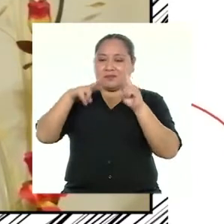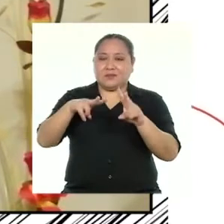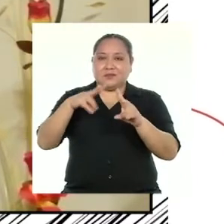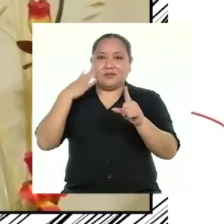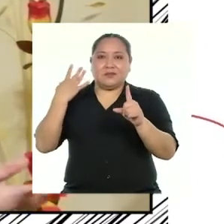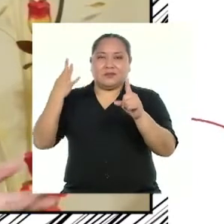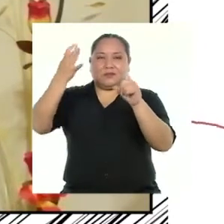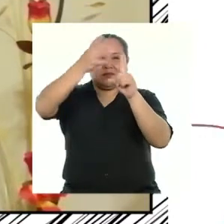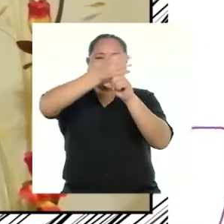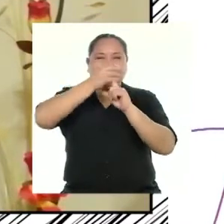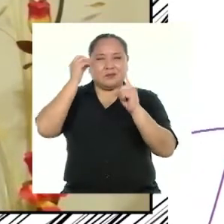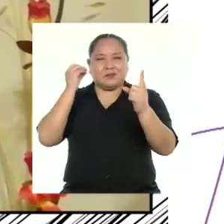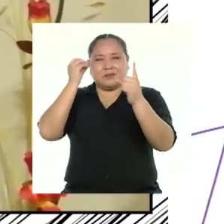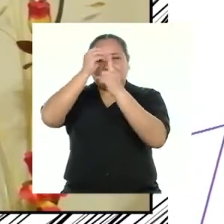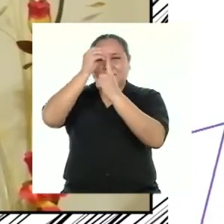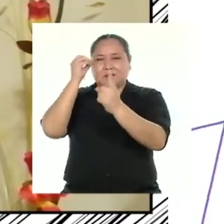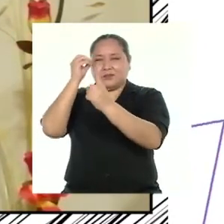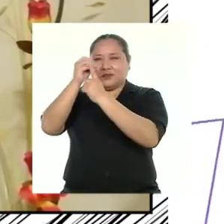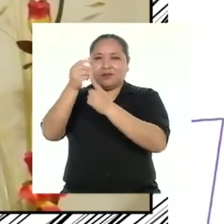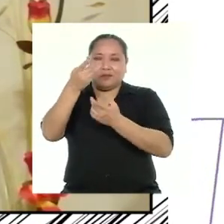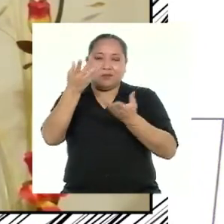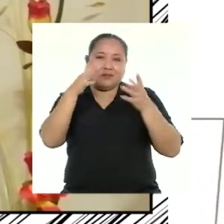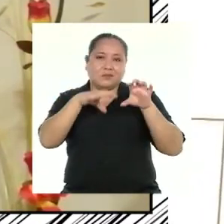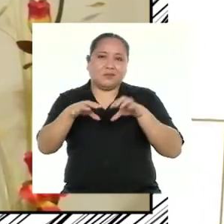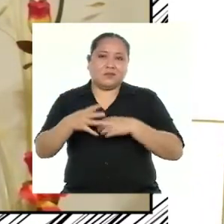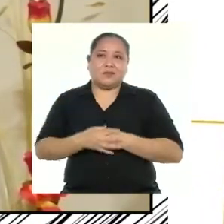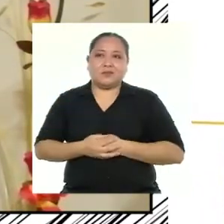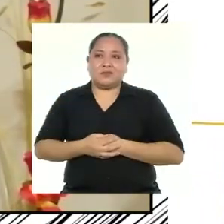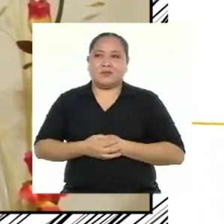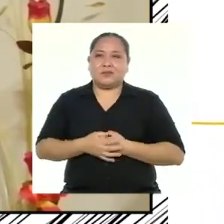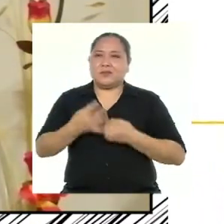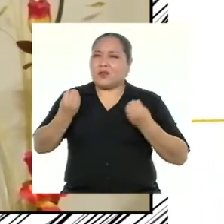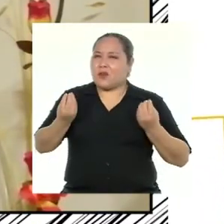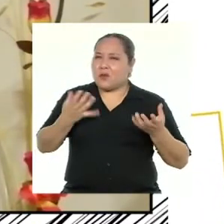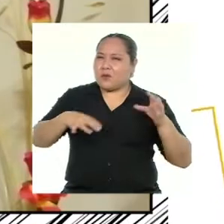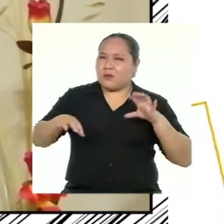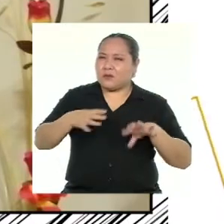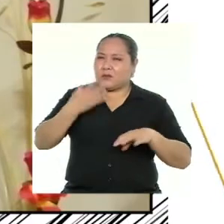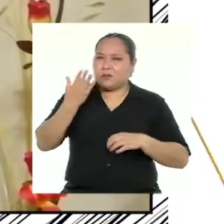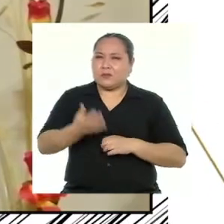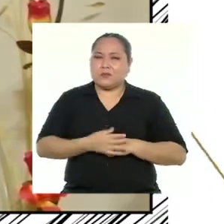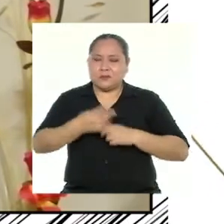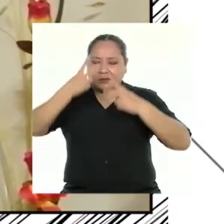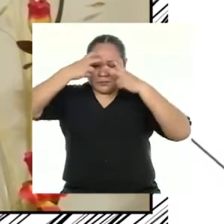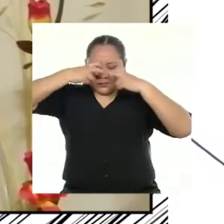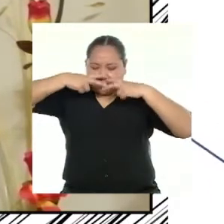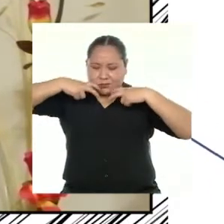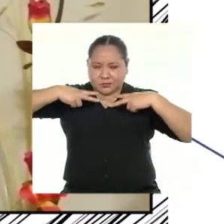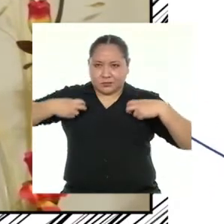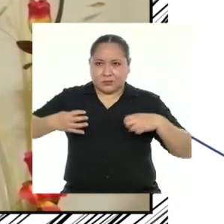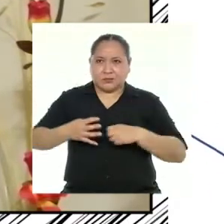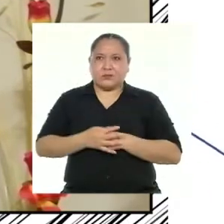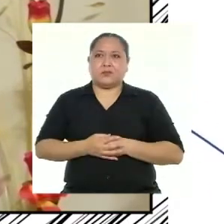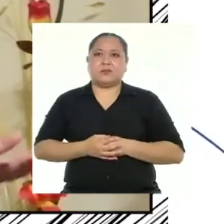cumplir los objetivos que te propongas. Pero, ¿cómo podemos hacer este autoanálisis?